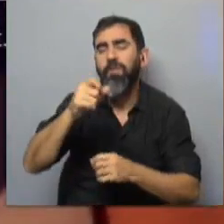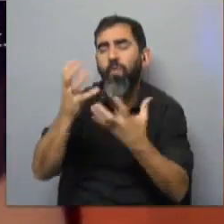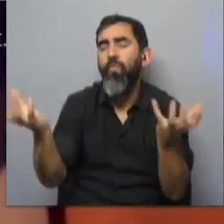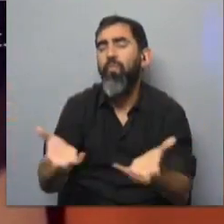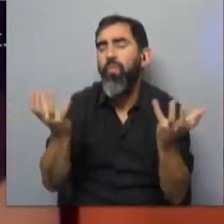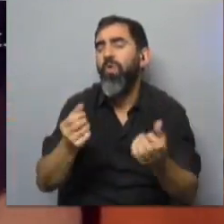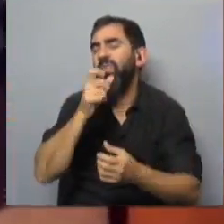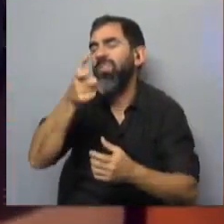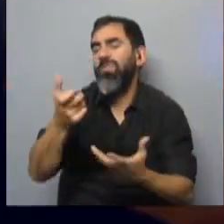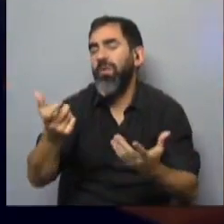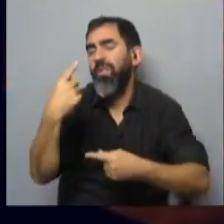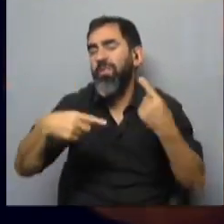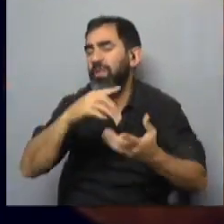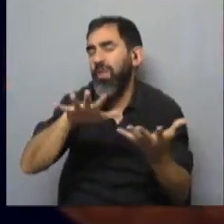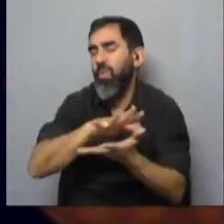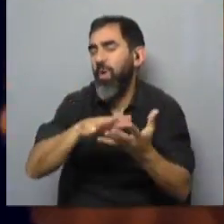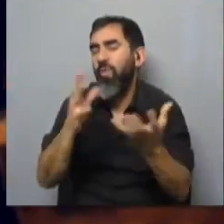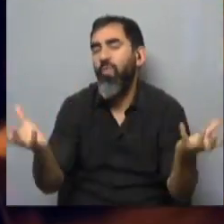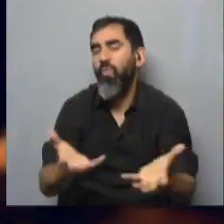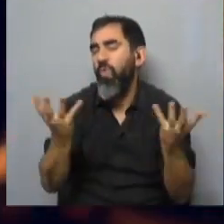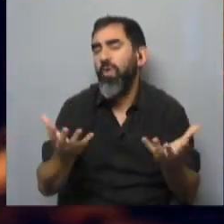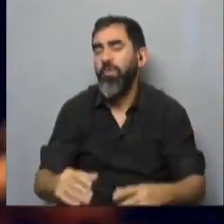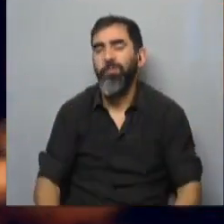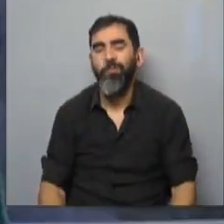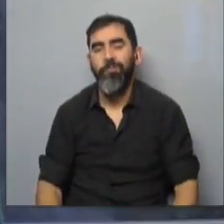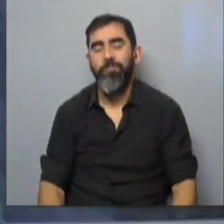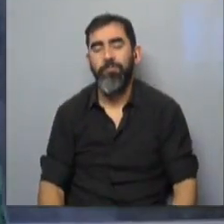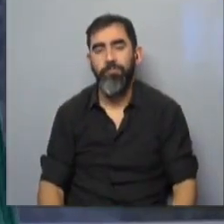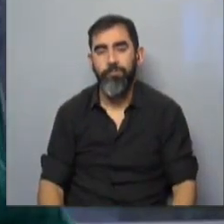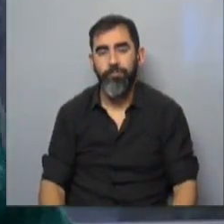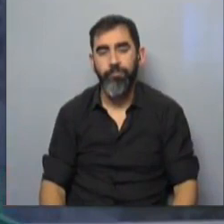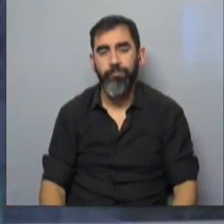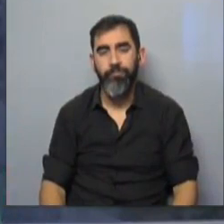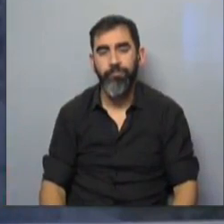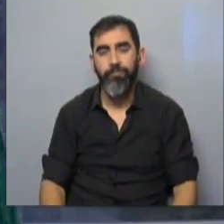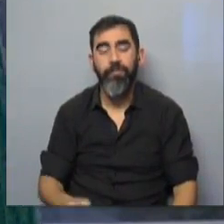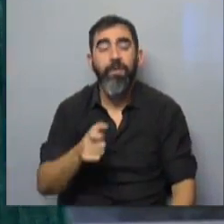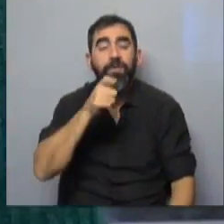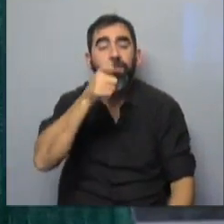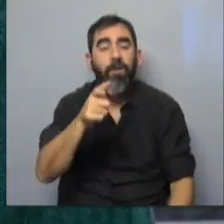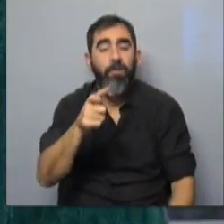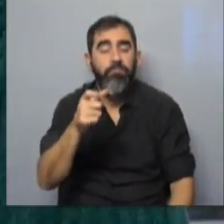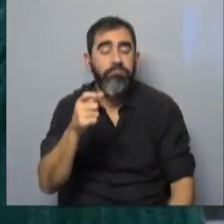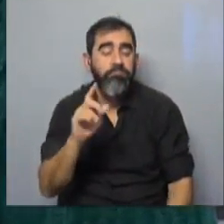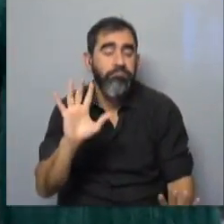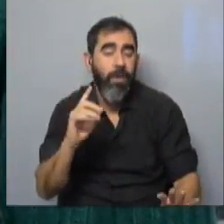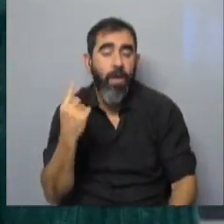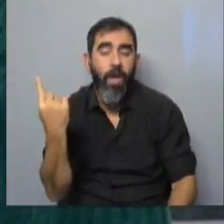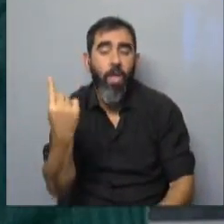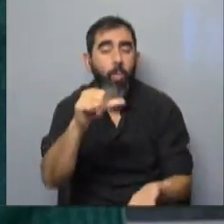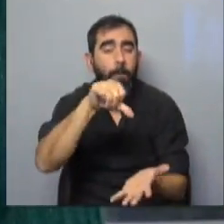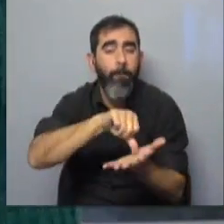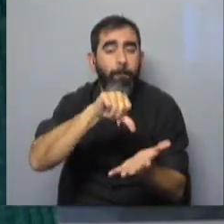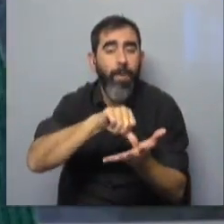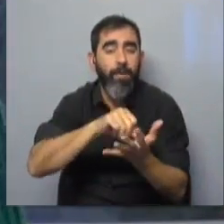se prenden en distintos lugares, en distintas plazas? Y el significado, cada país o